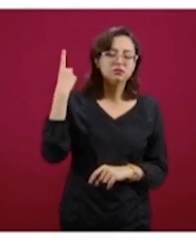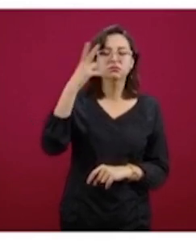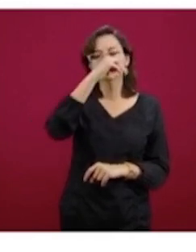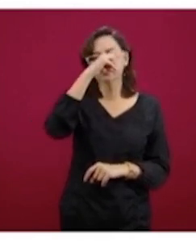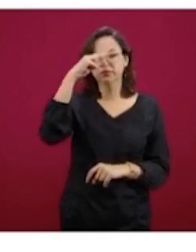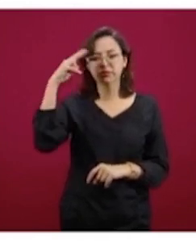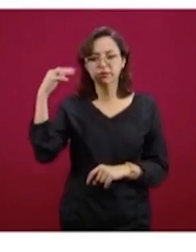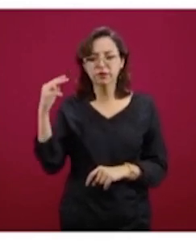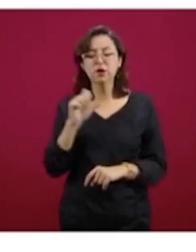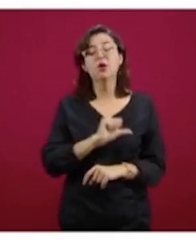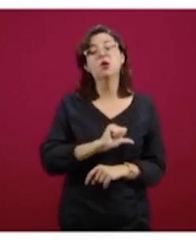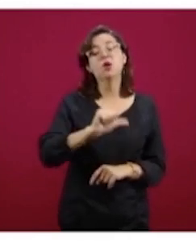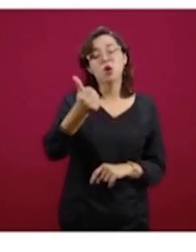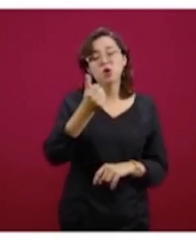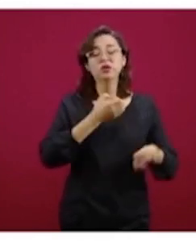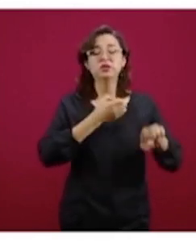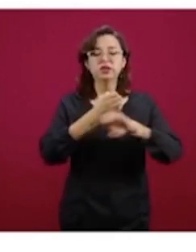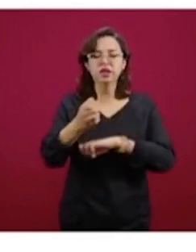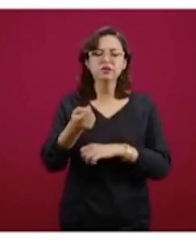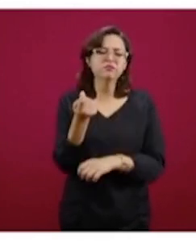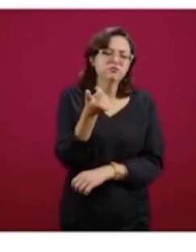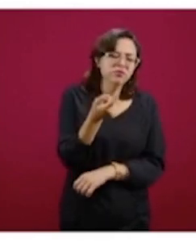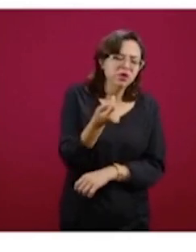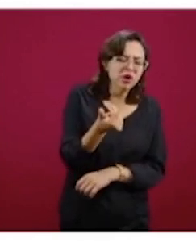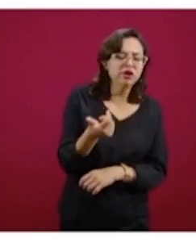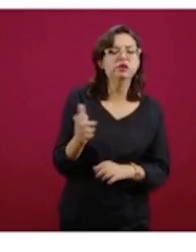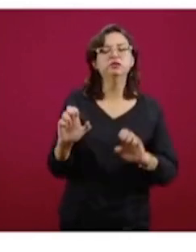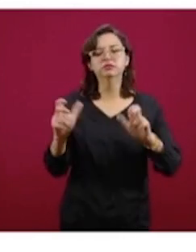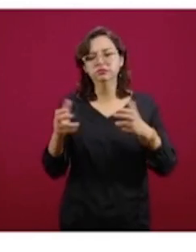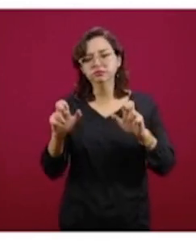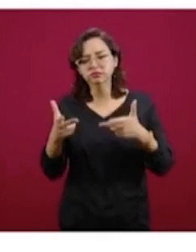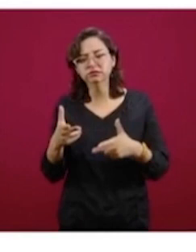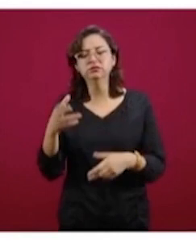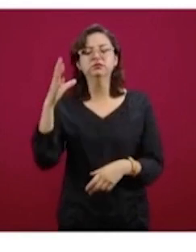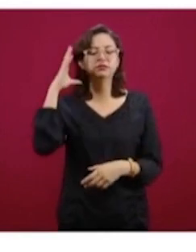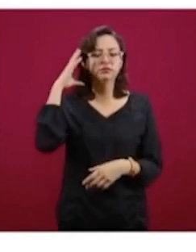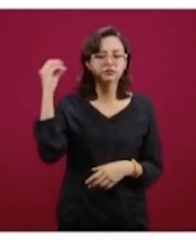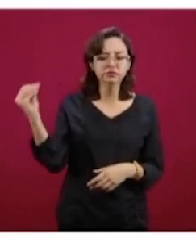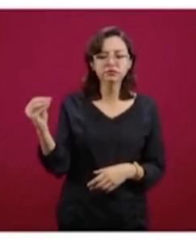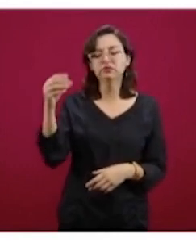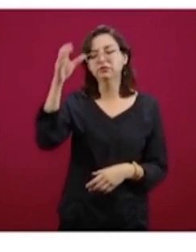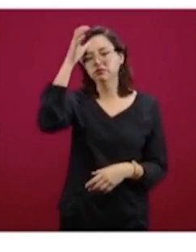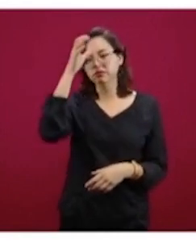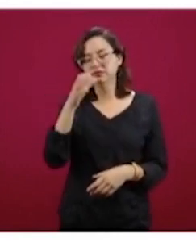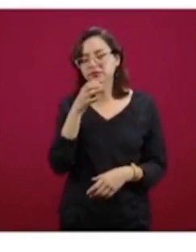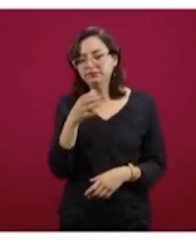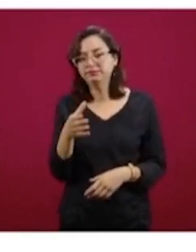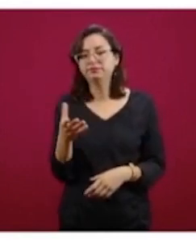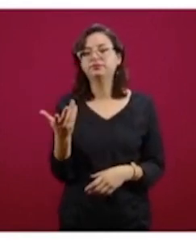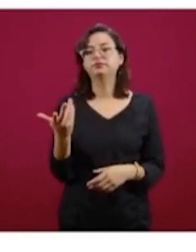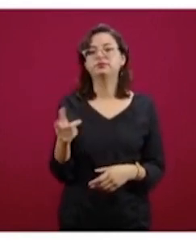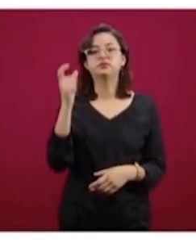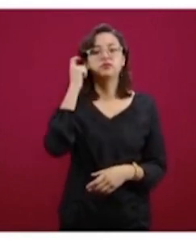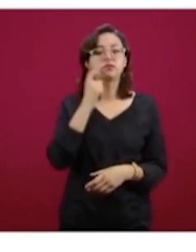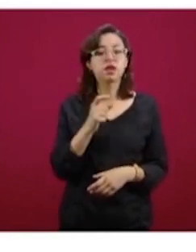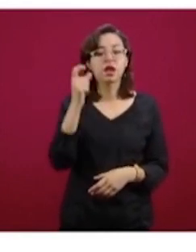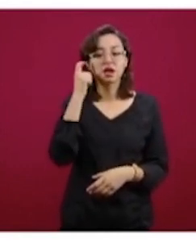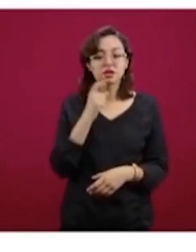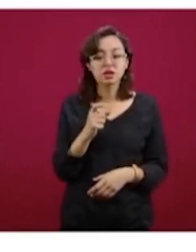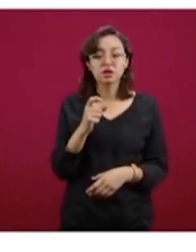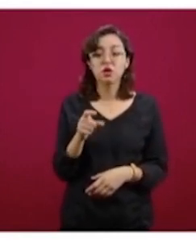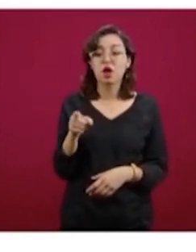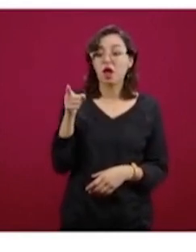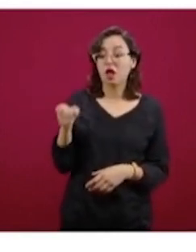Nayarit, y hay estados con baja incidencia, Chiapas, Colima, Coahuila, Guerrero, que históricamente